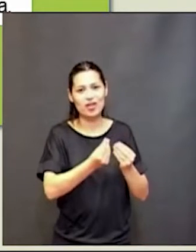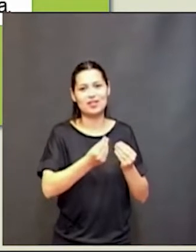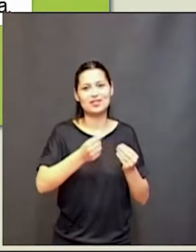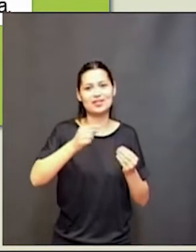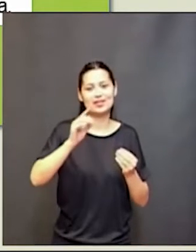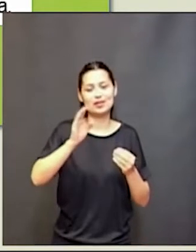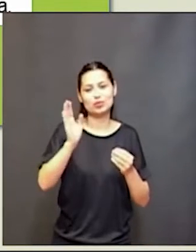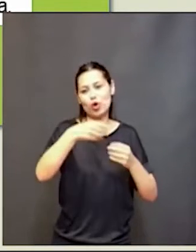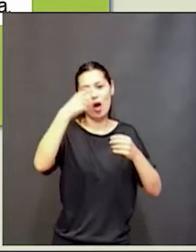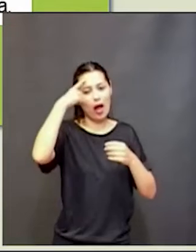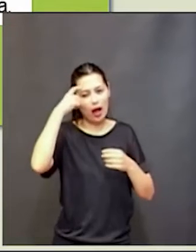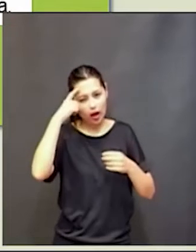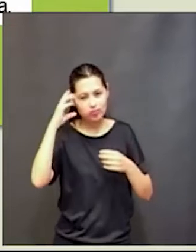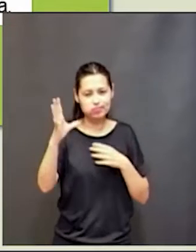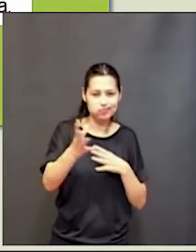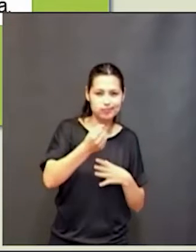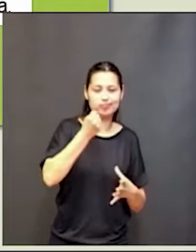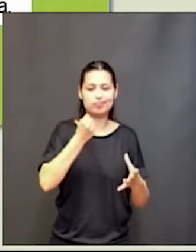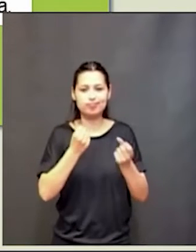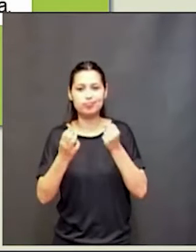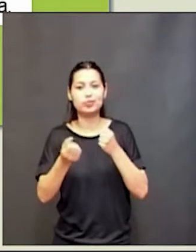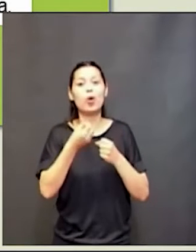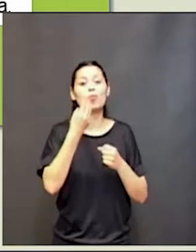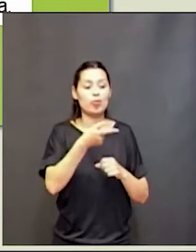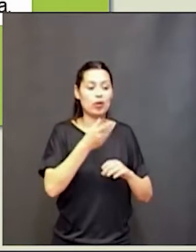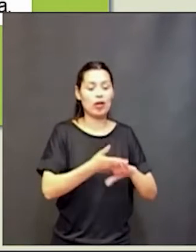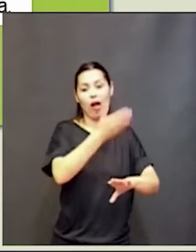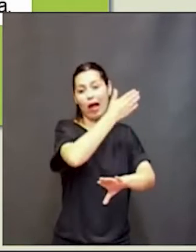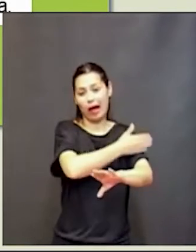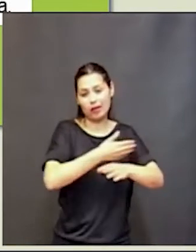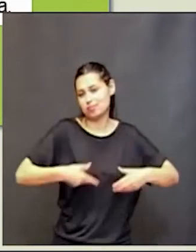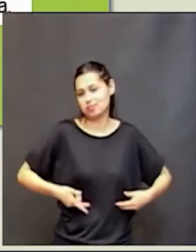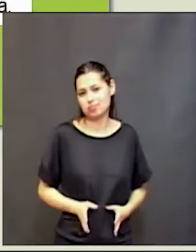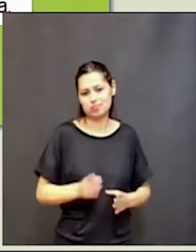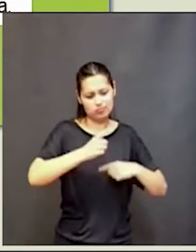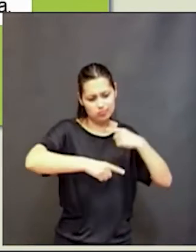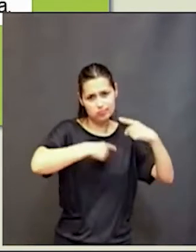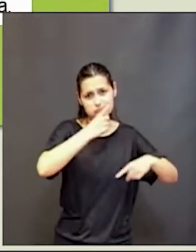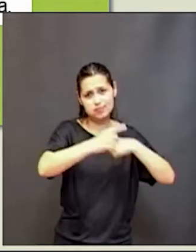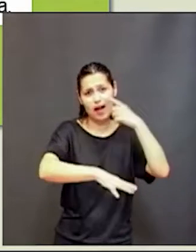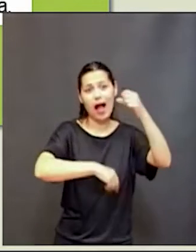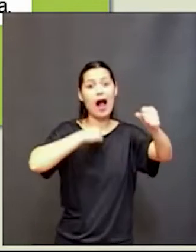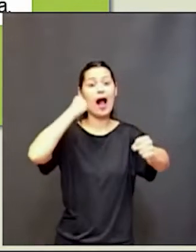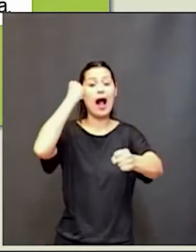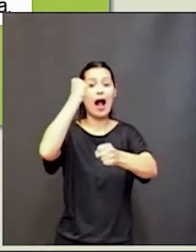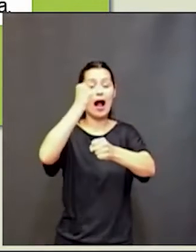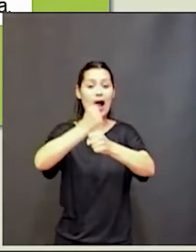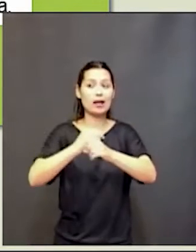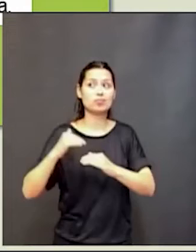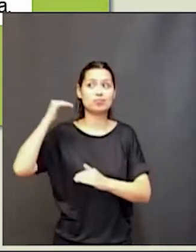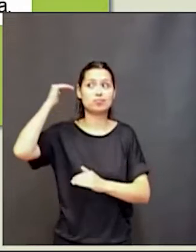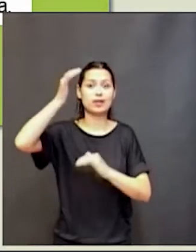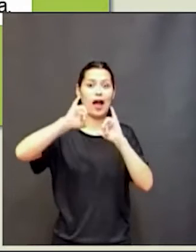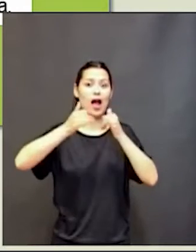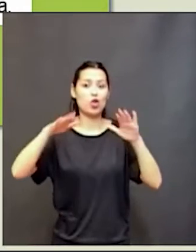ellos lo van desarrollando desde que nacen hasta recién se empieza a consolidar en la etapa adolescente pero somos los